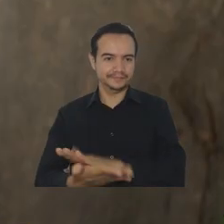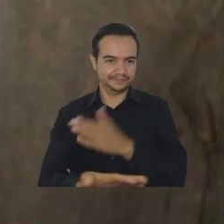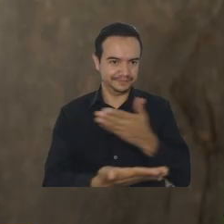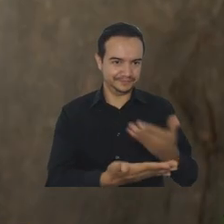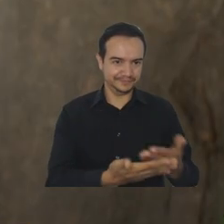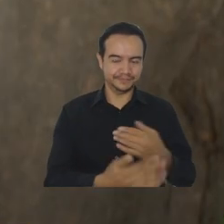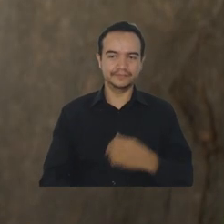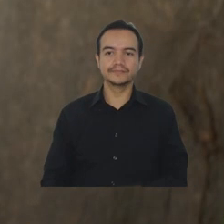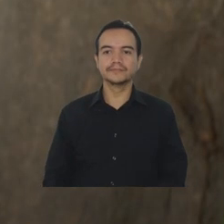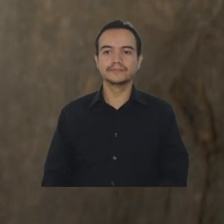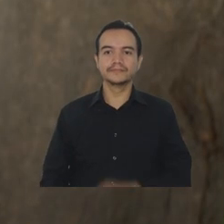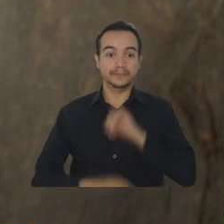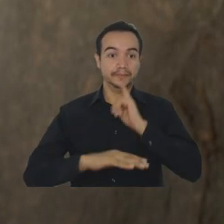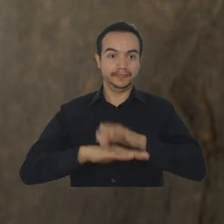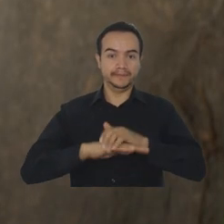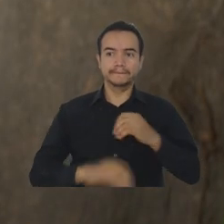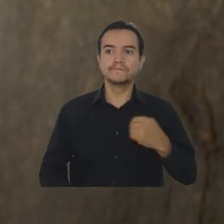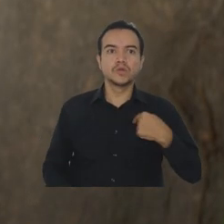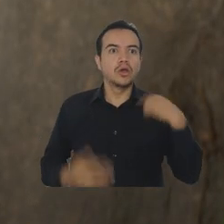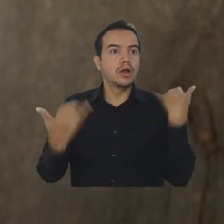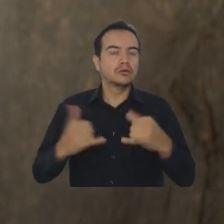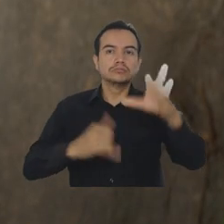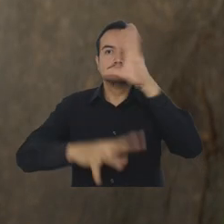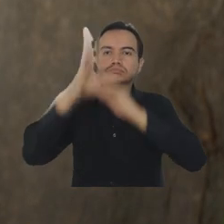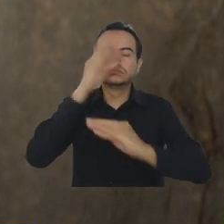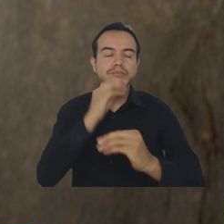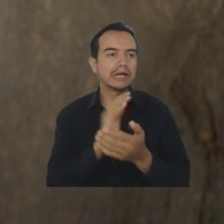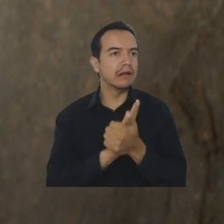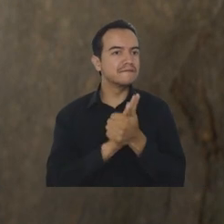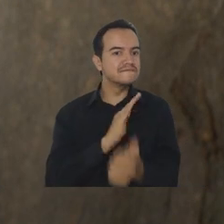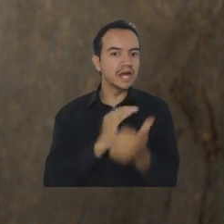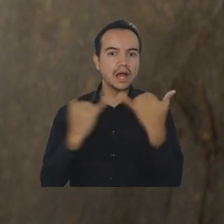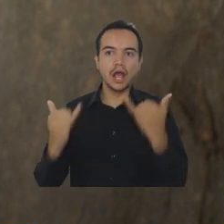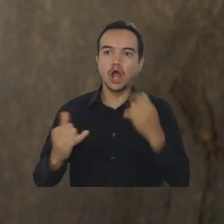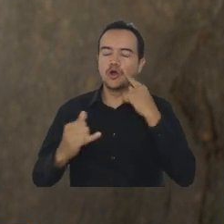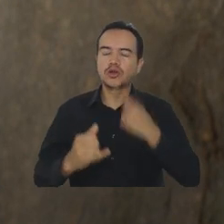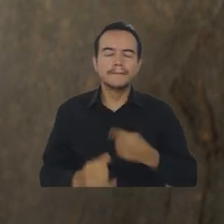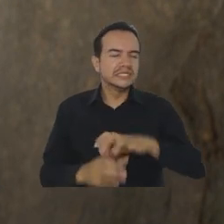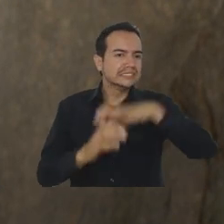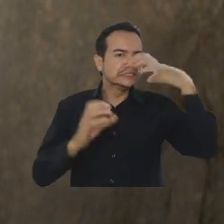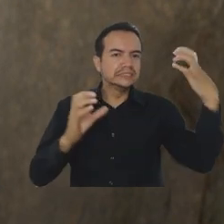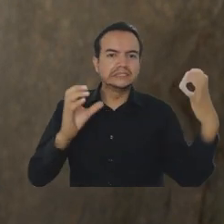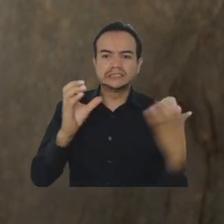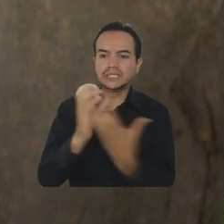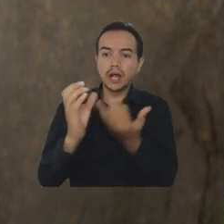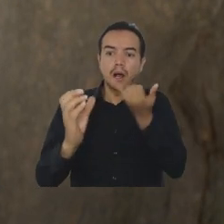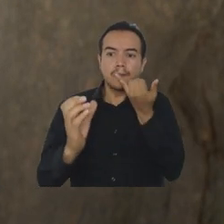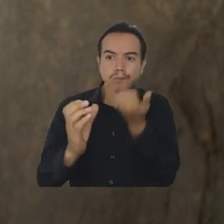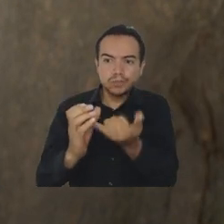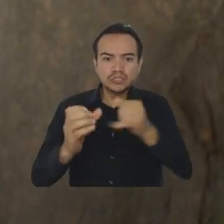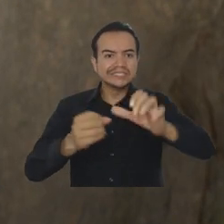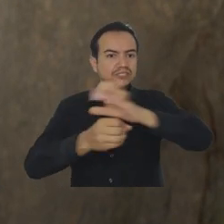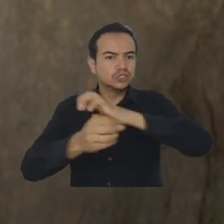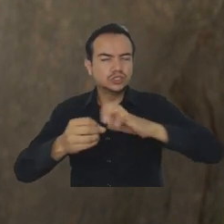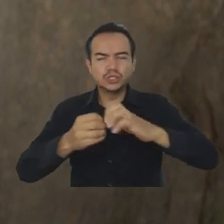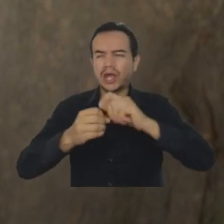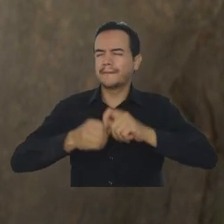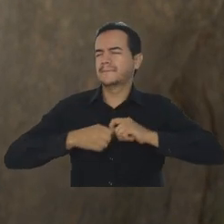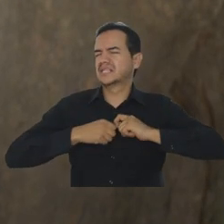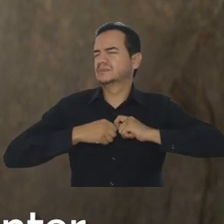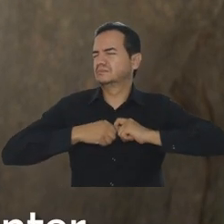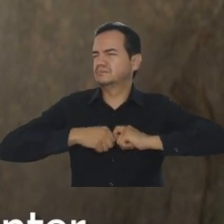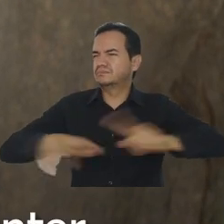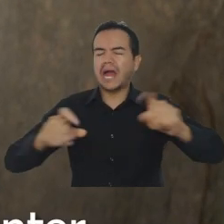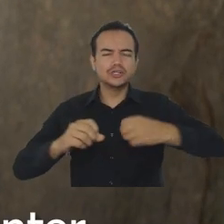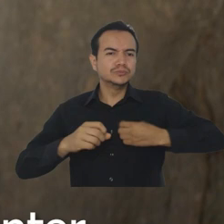Now I speak English really good and I have enormous opportunities around the city and over the